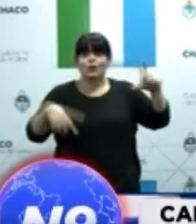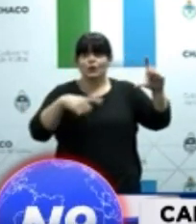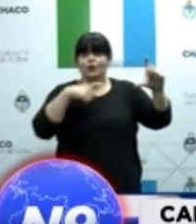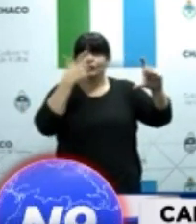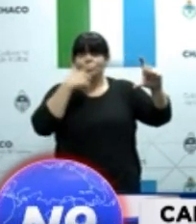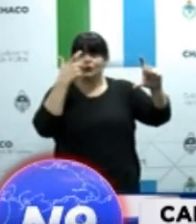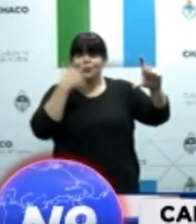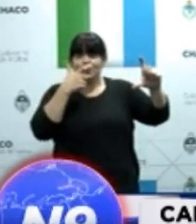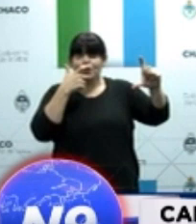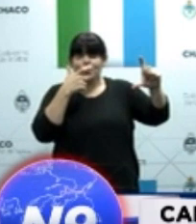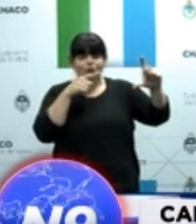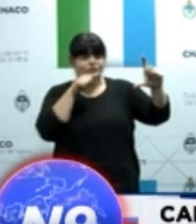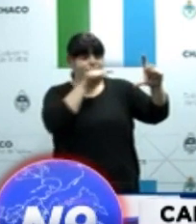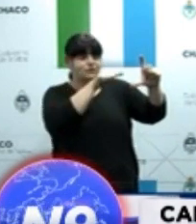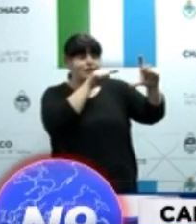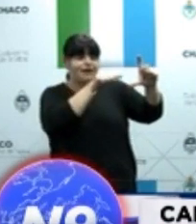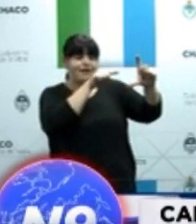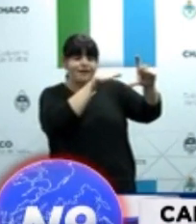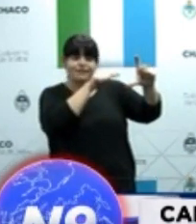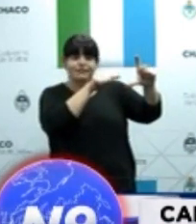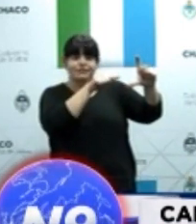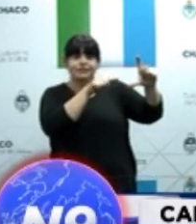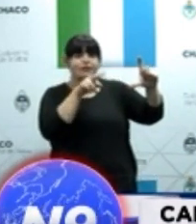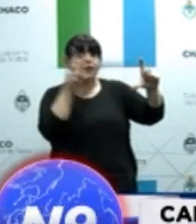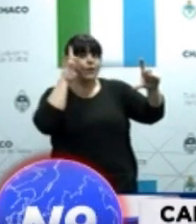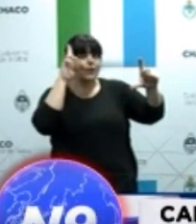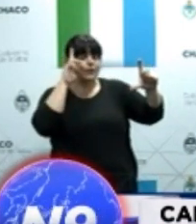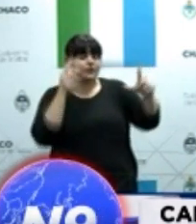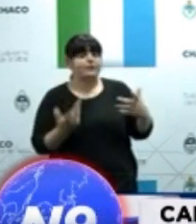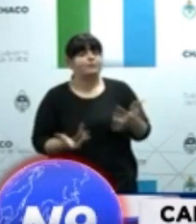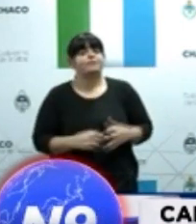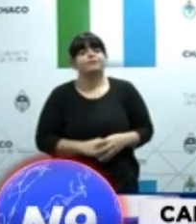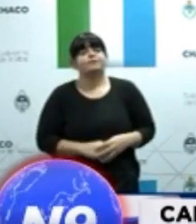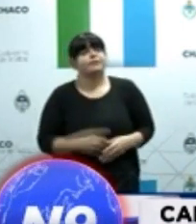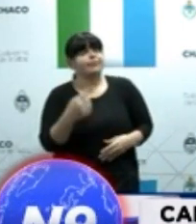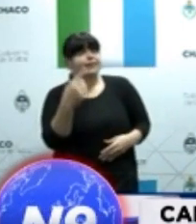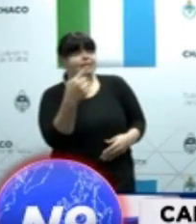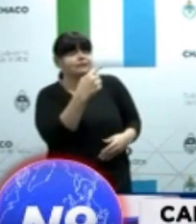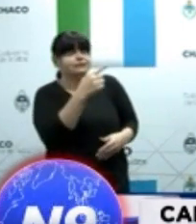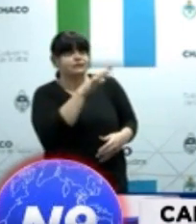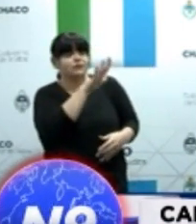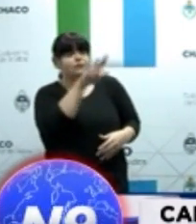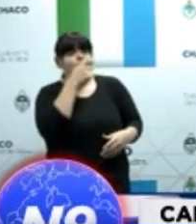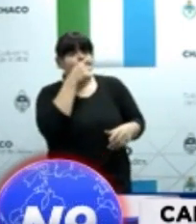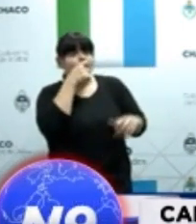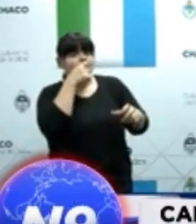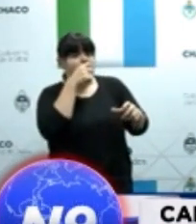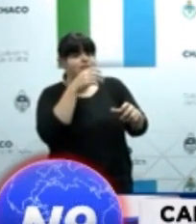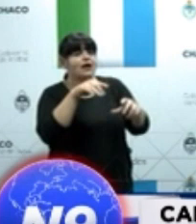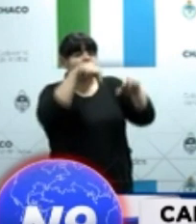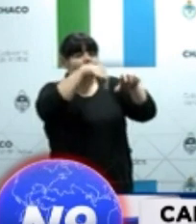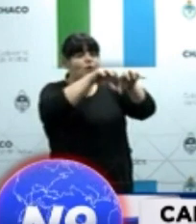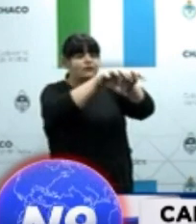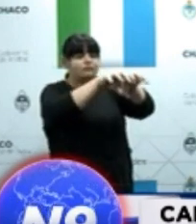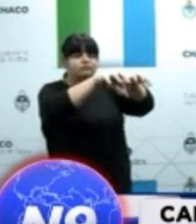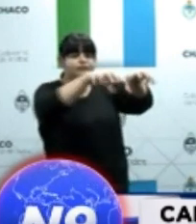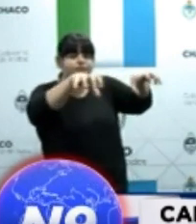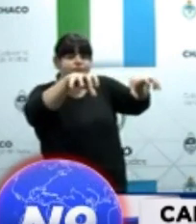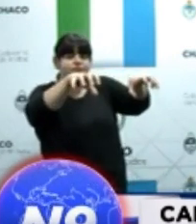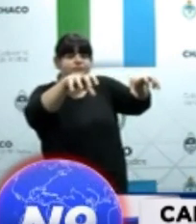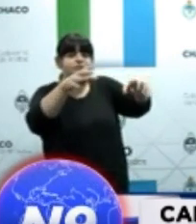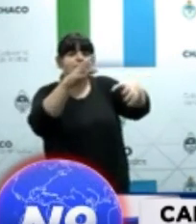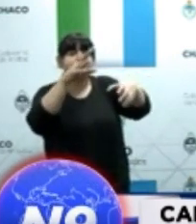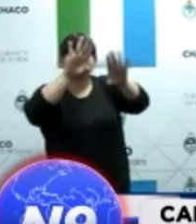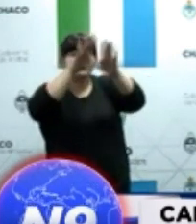fíjense que en el sistema público el 9% de las camas está utilizado, y fíjense claramente que en el hospital Perrando es el de